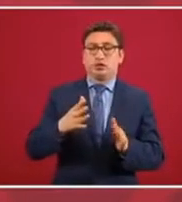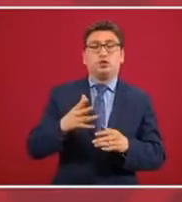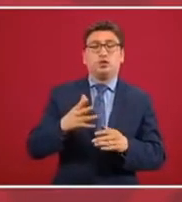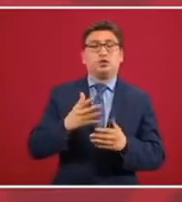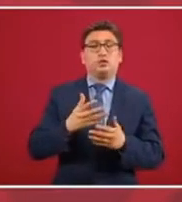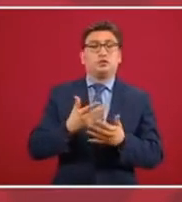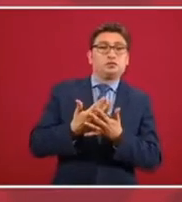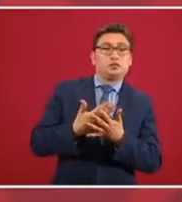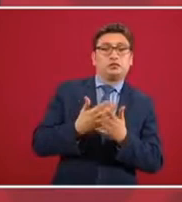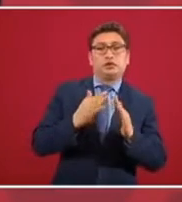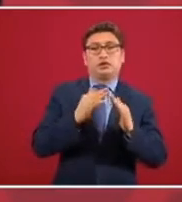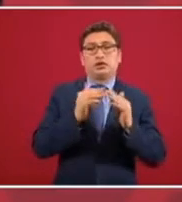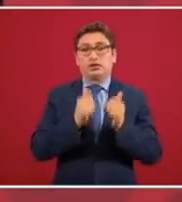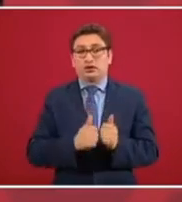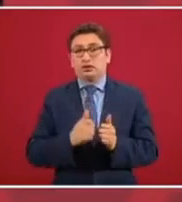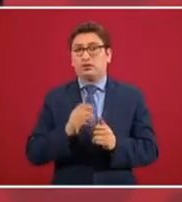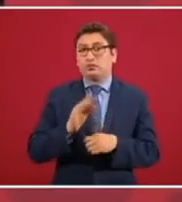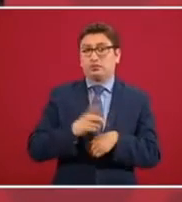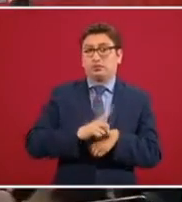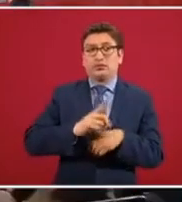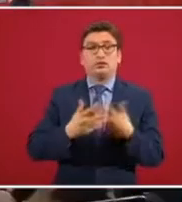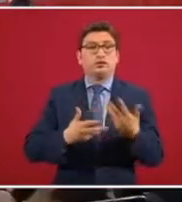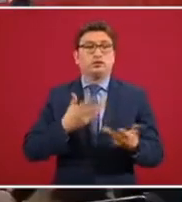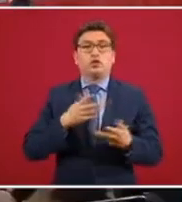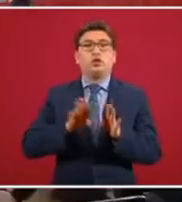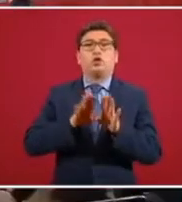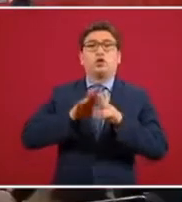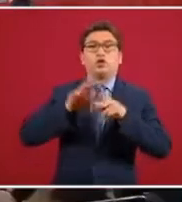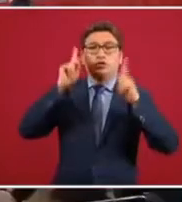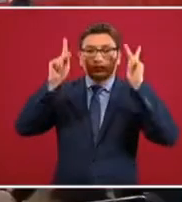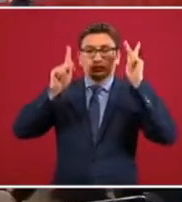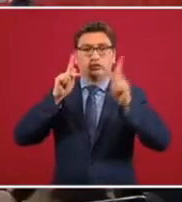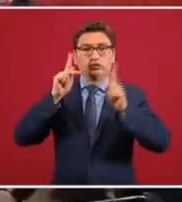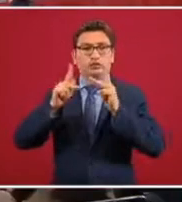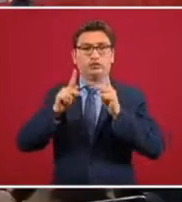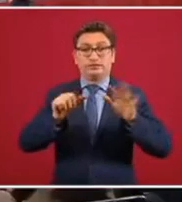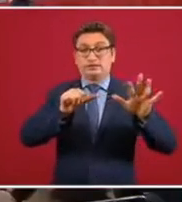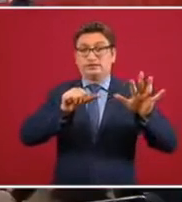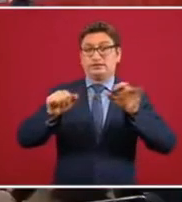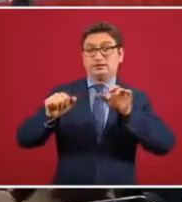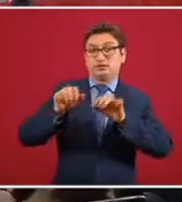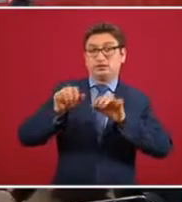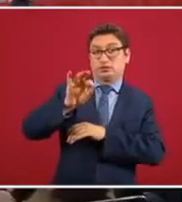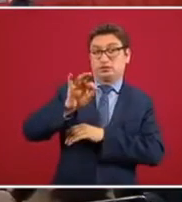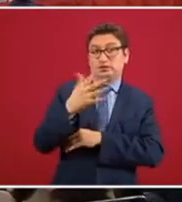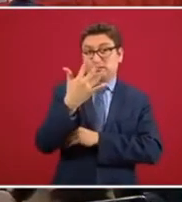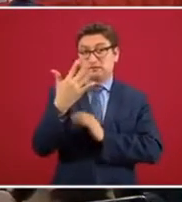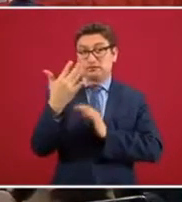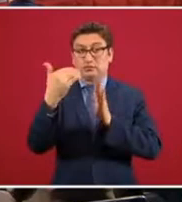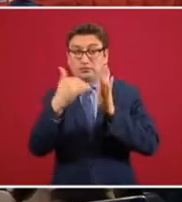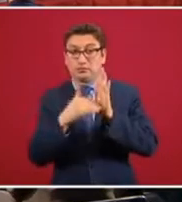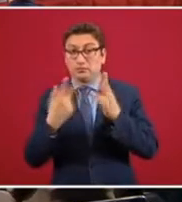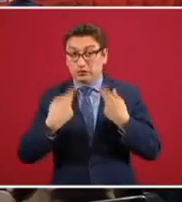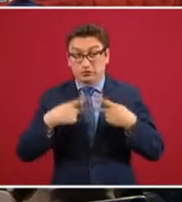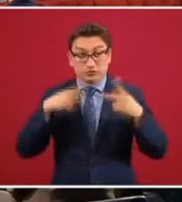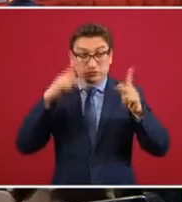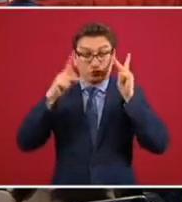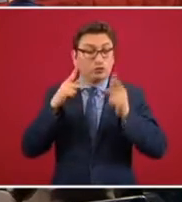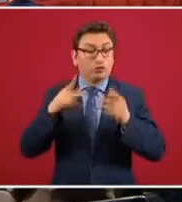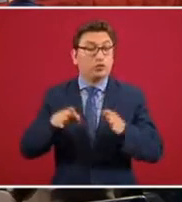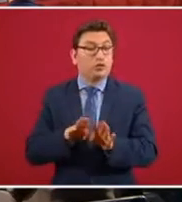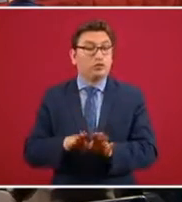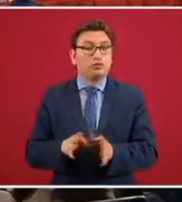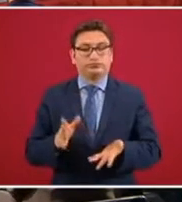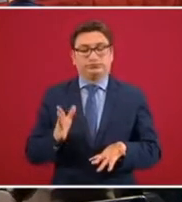como visitamos a 645 mil, en